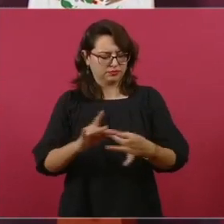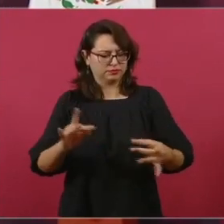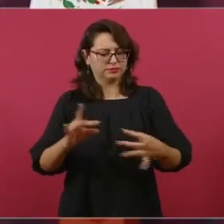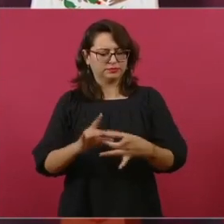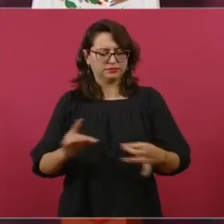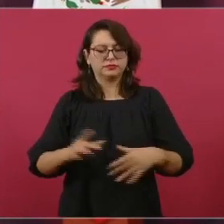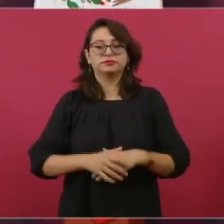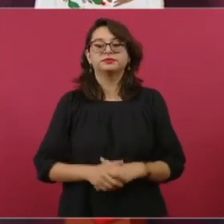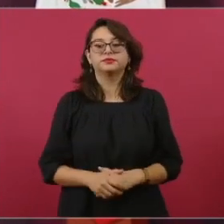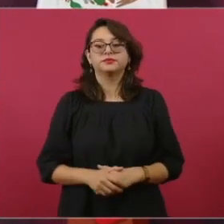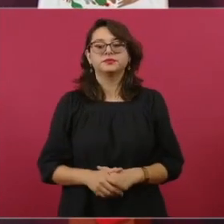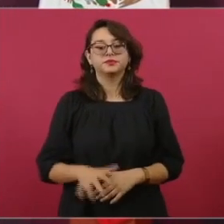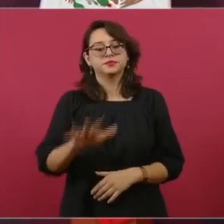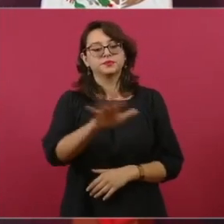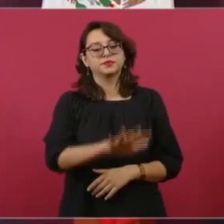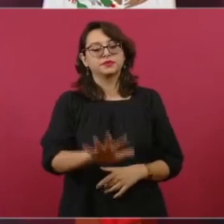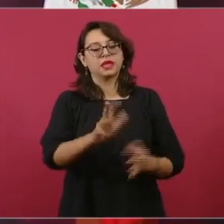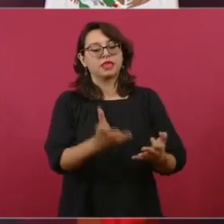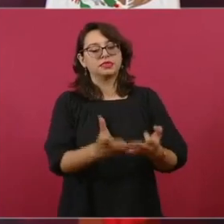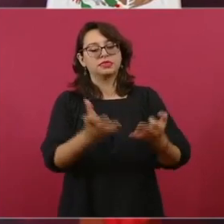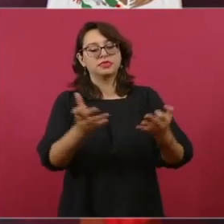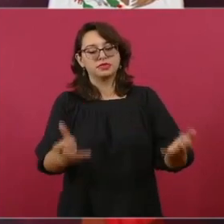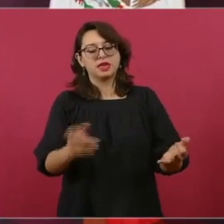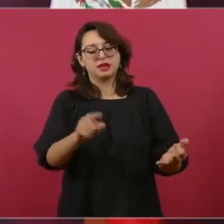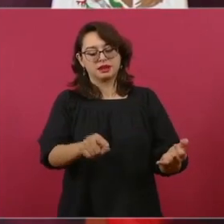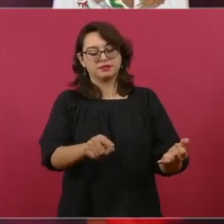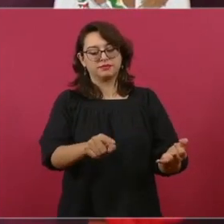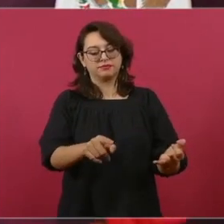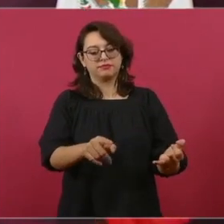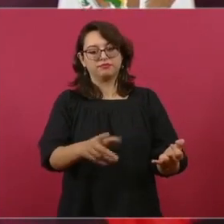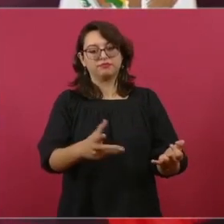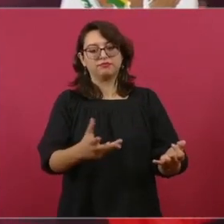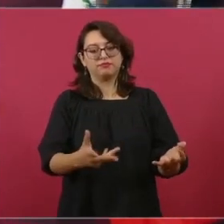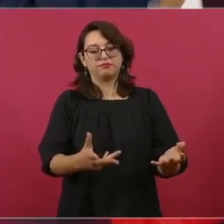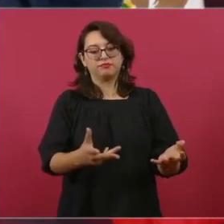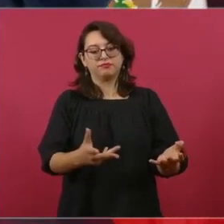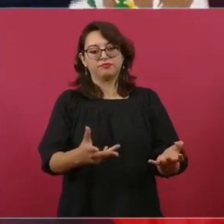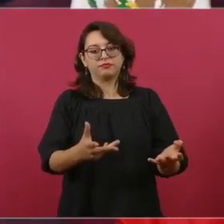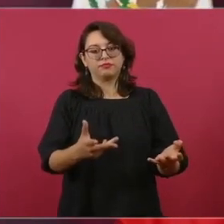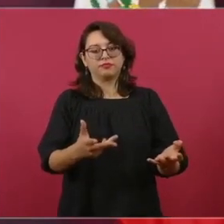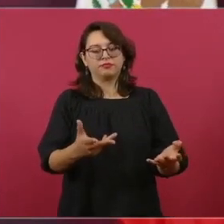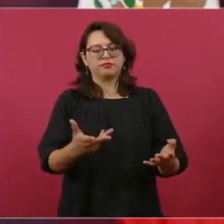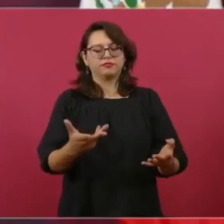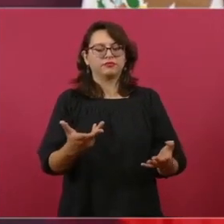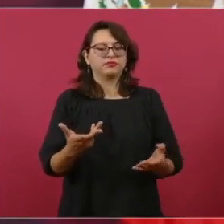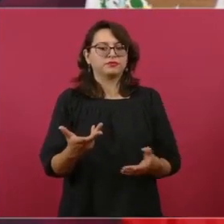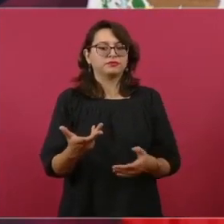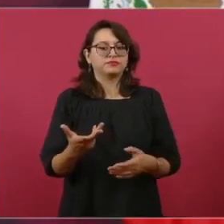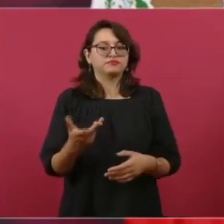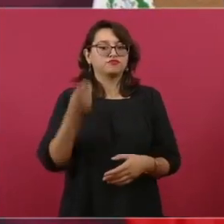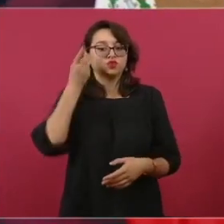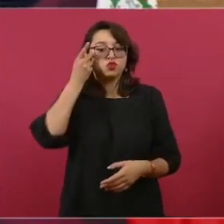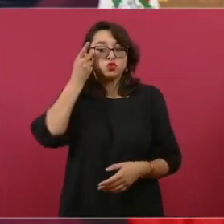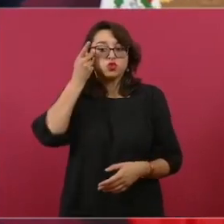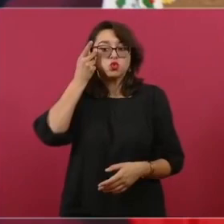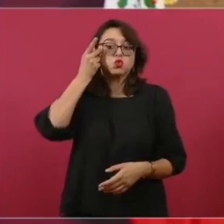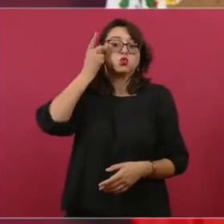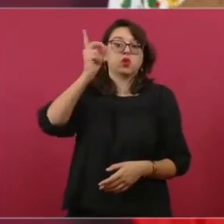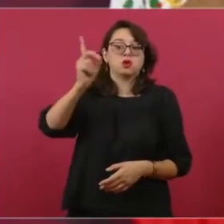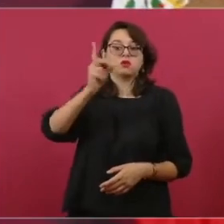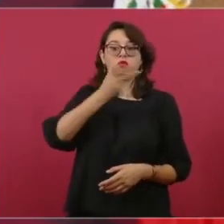era de un propietario que se había expropiado tiempo atrás,